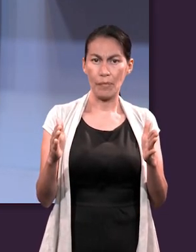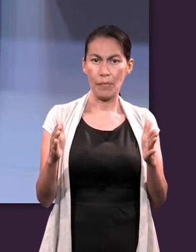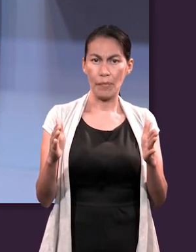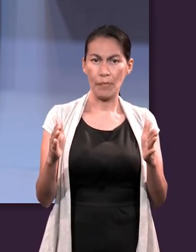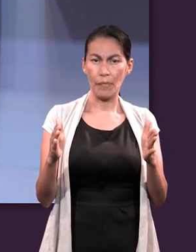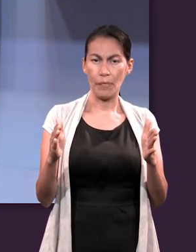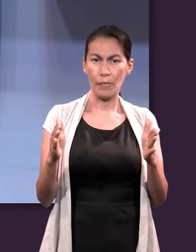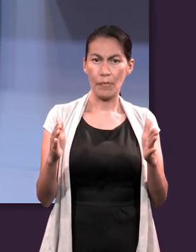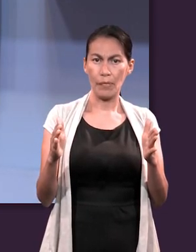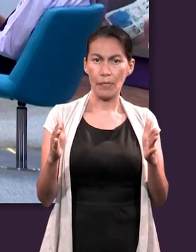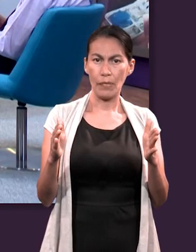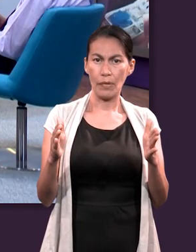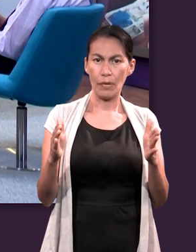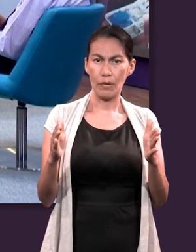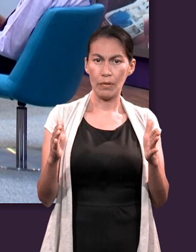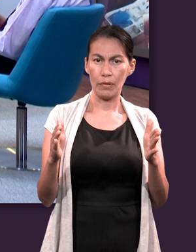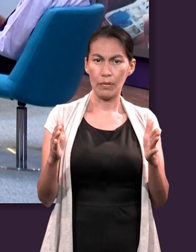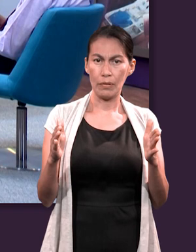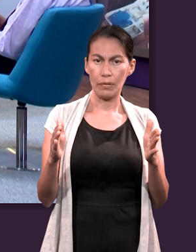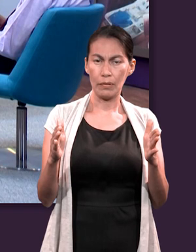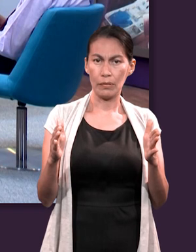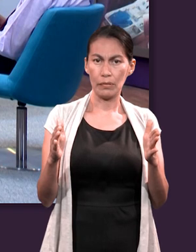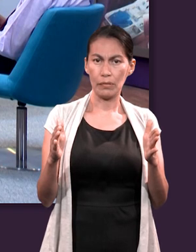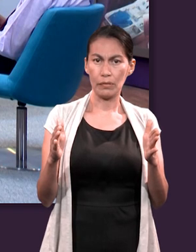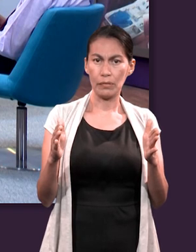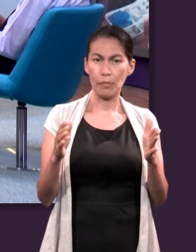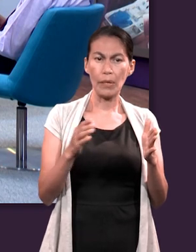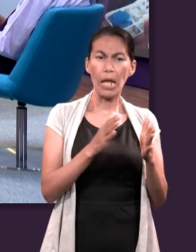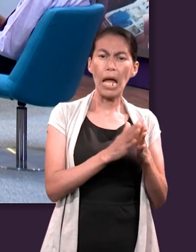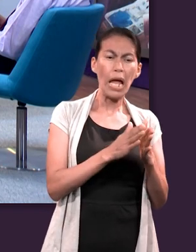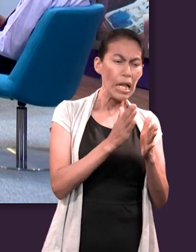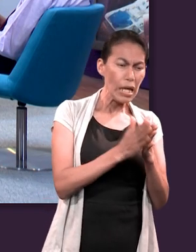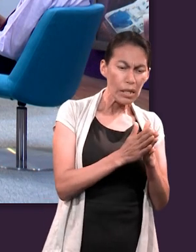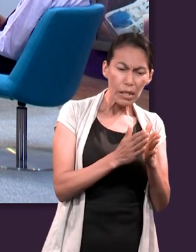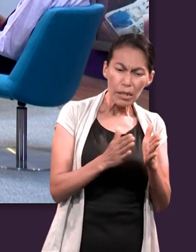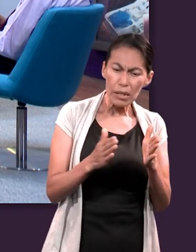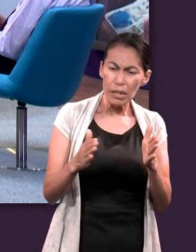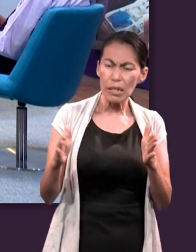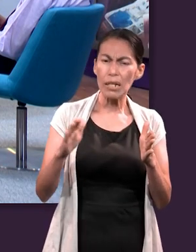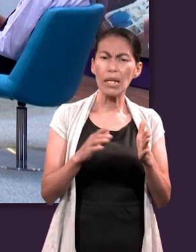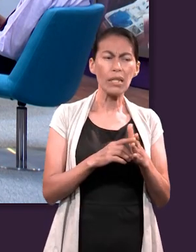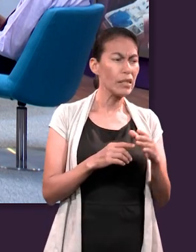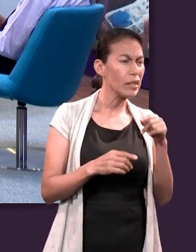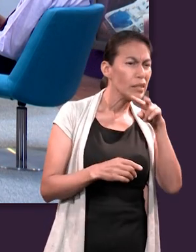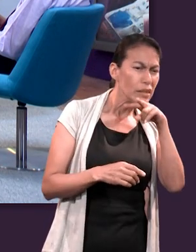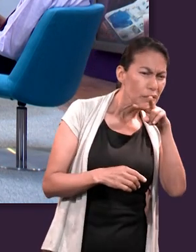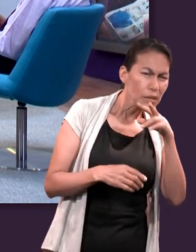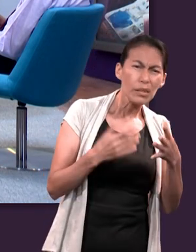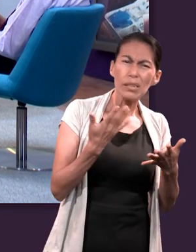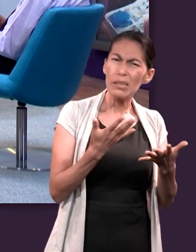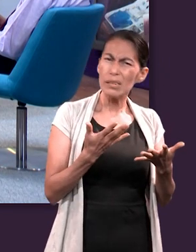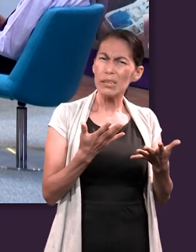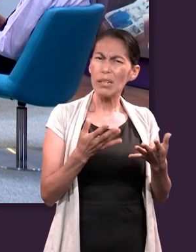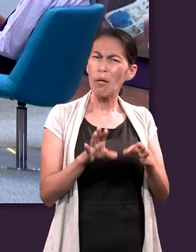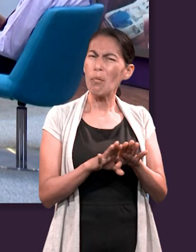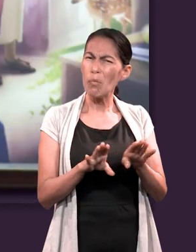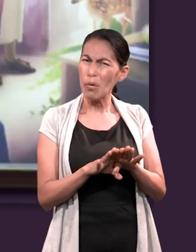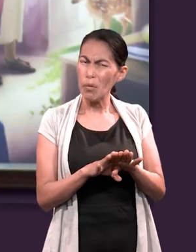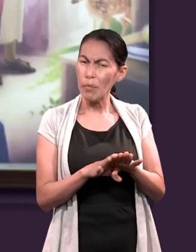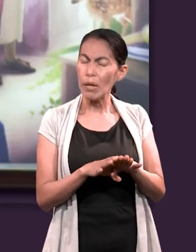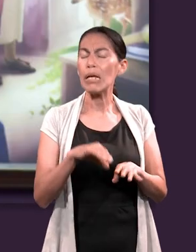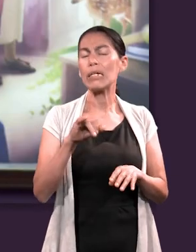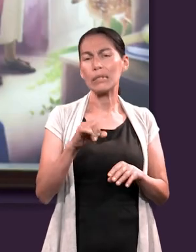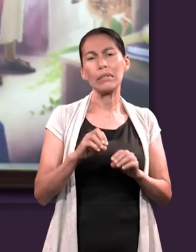presentaba el serpiente y estético para sus afirmaciones? Claro que sí. La